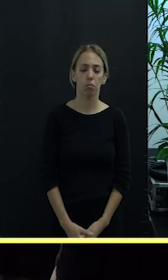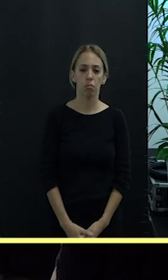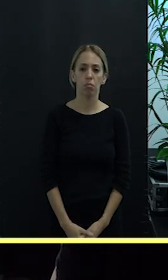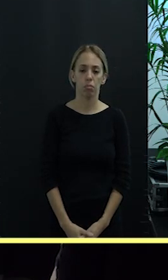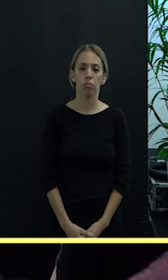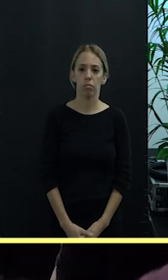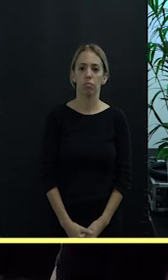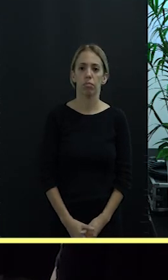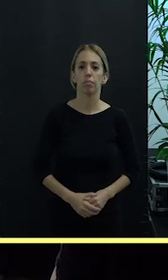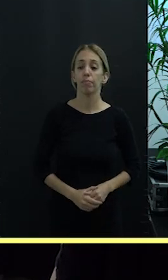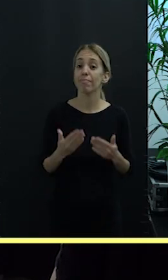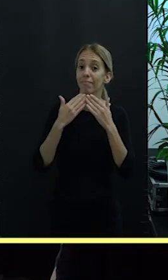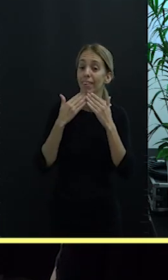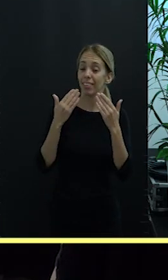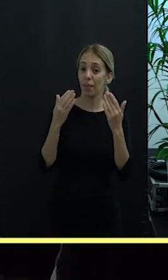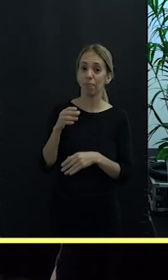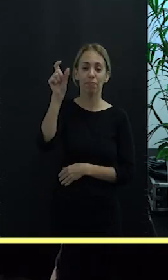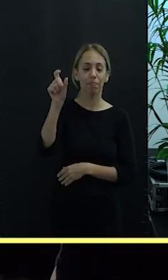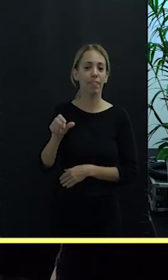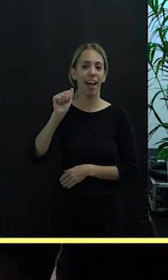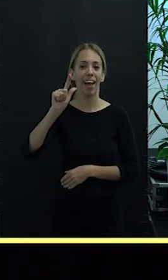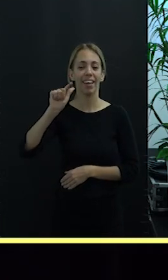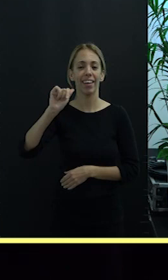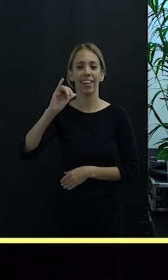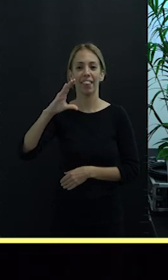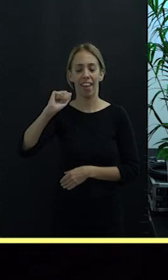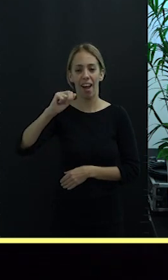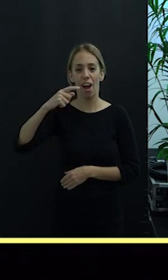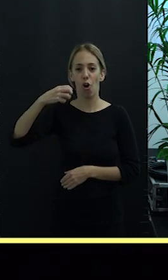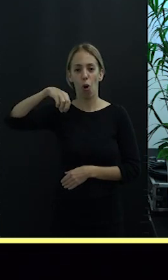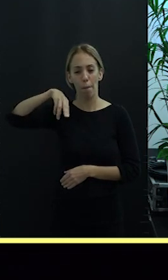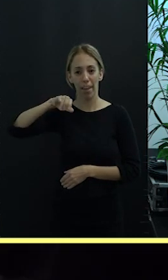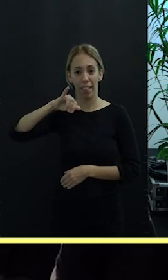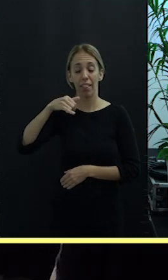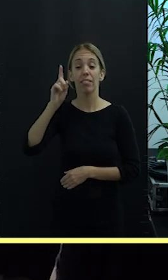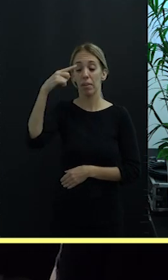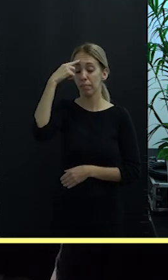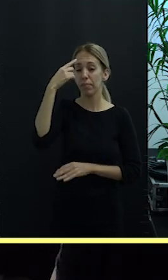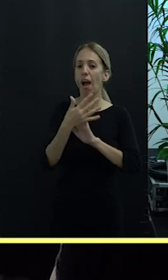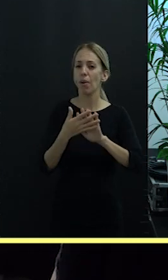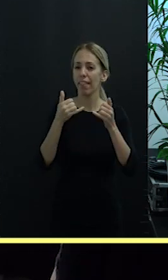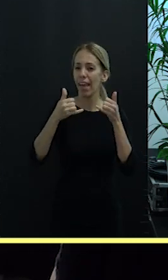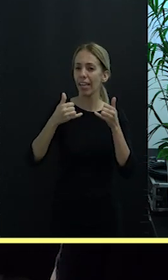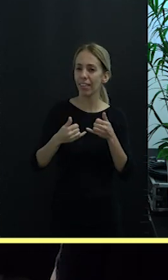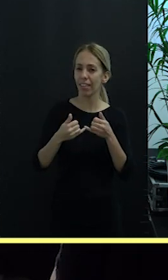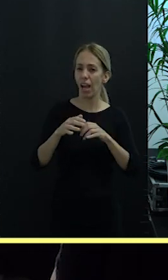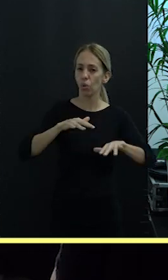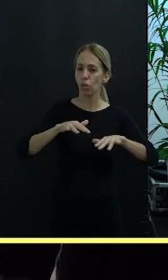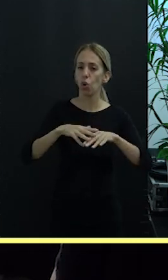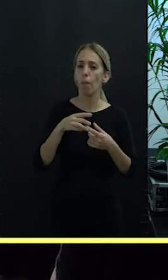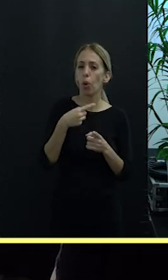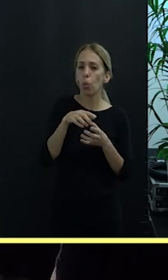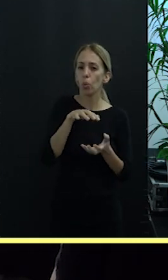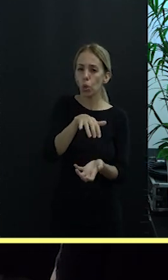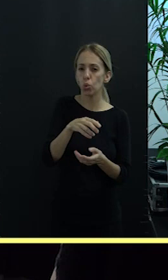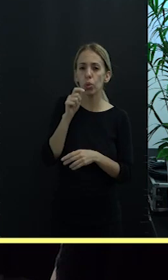Muchísimas gracias Alicia Gómez y a continuación también queremos hablar de los ejes de actuación del Club Producto Turístico